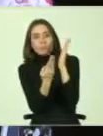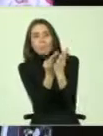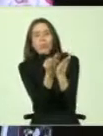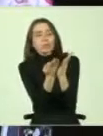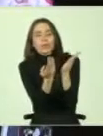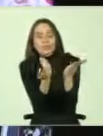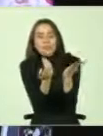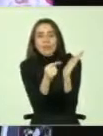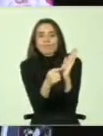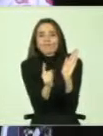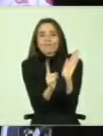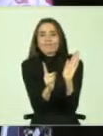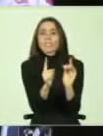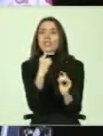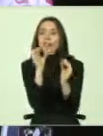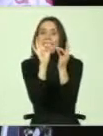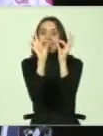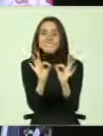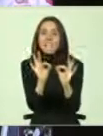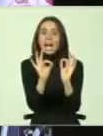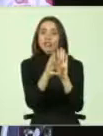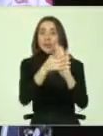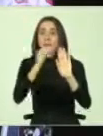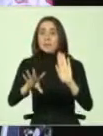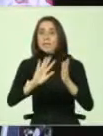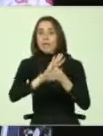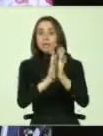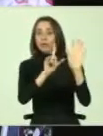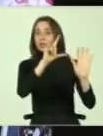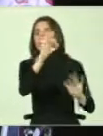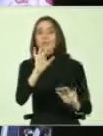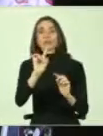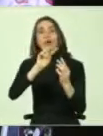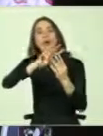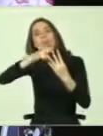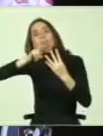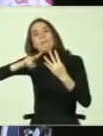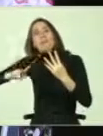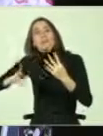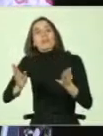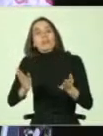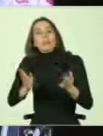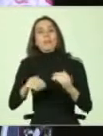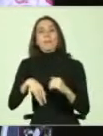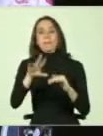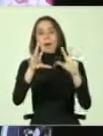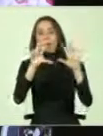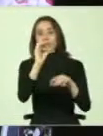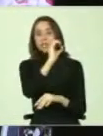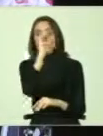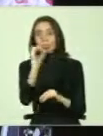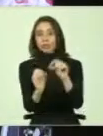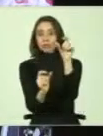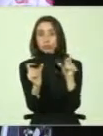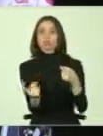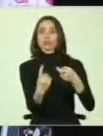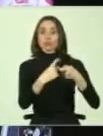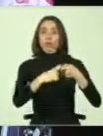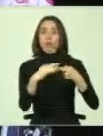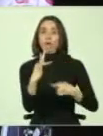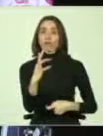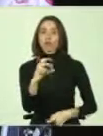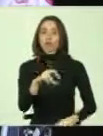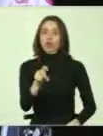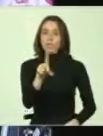Entonces, por eso no lo digo exactamente, porque hay algunas variaciones. Hoy día tiende a más del 80% de la población. El 80